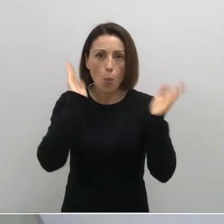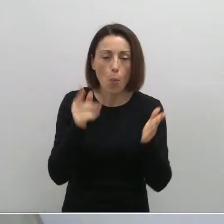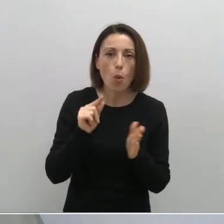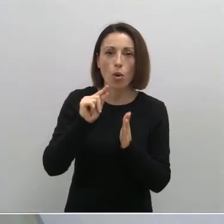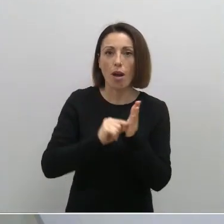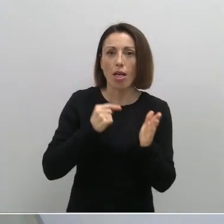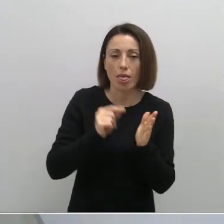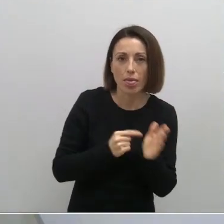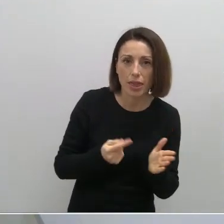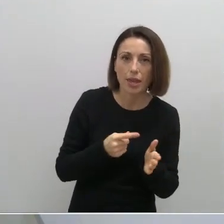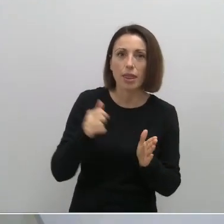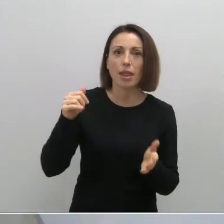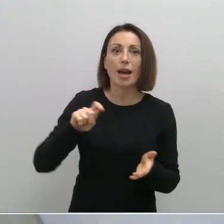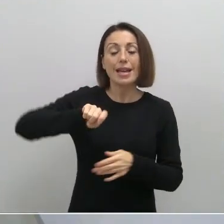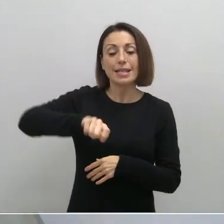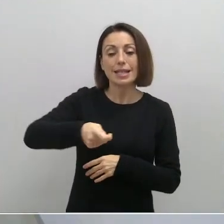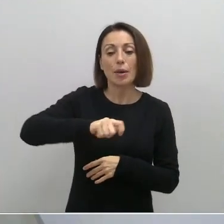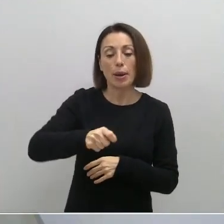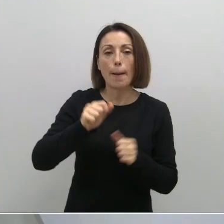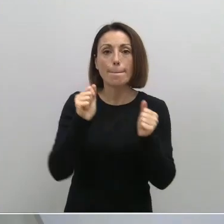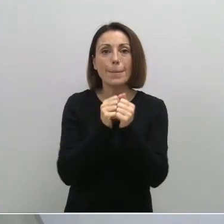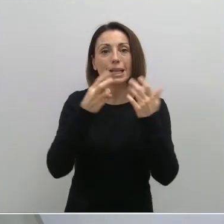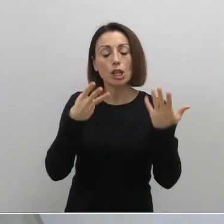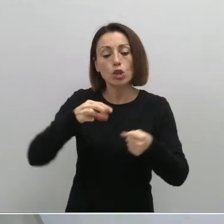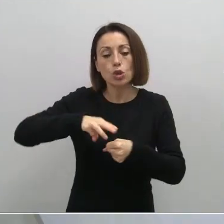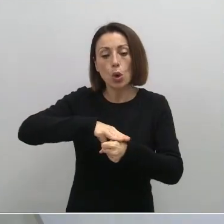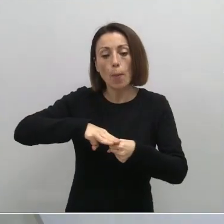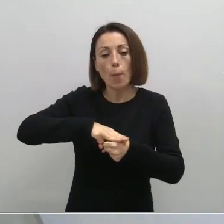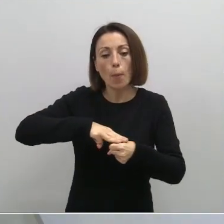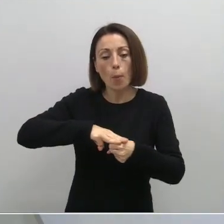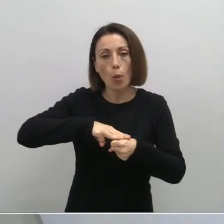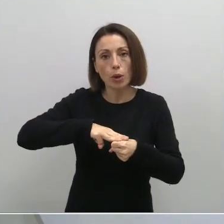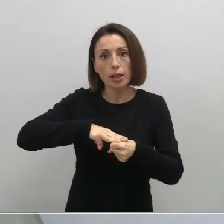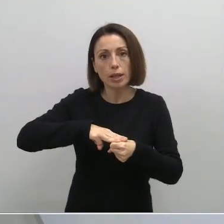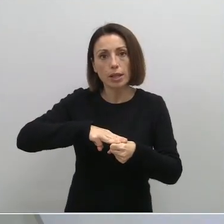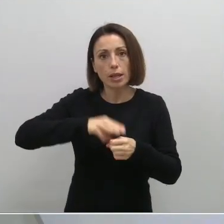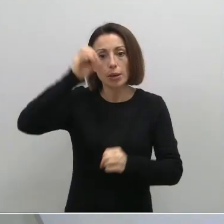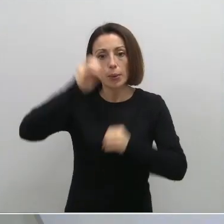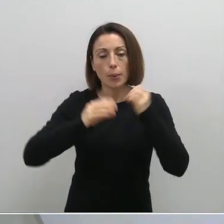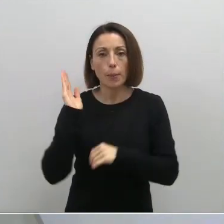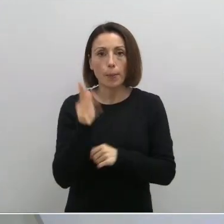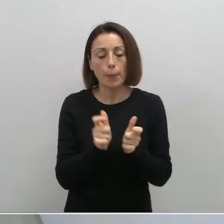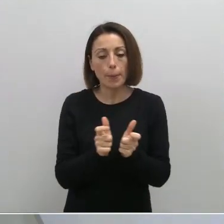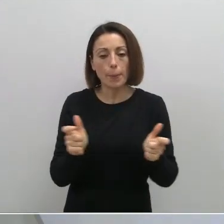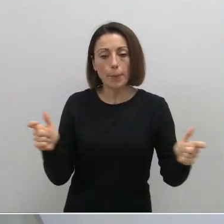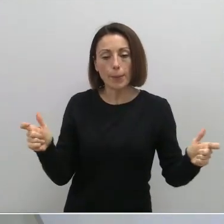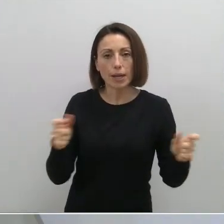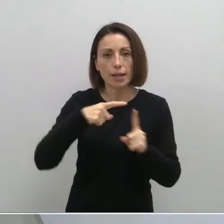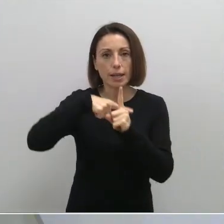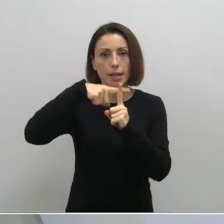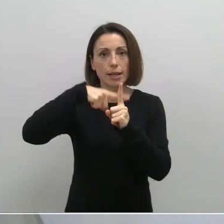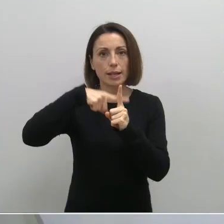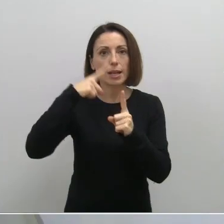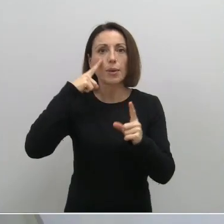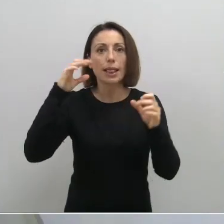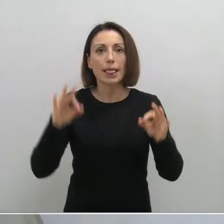Blanca y San Pedro del Pinatar. Estos 28 municipios registran esta tasa de incidencia situándose en un nivel de